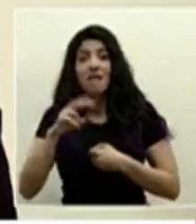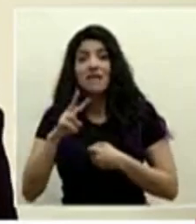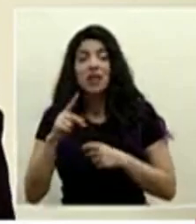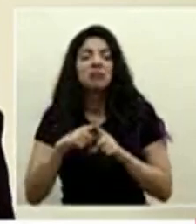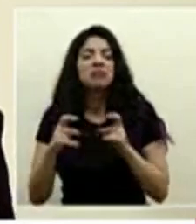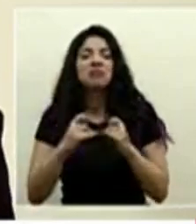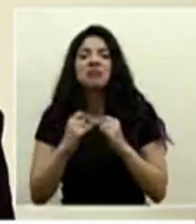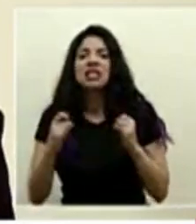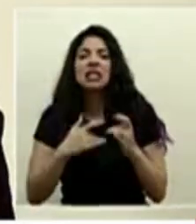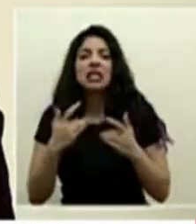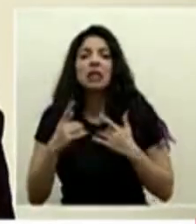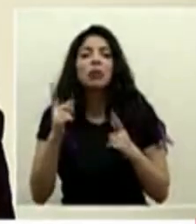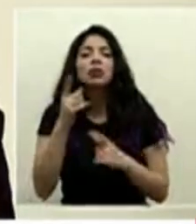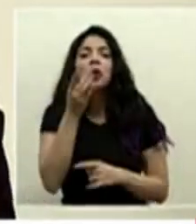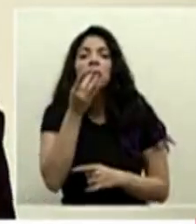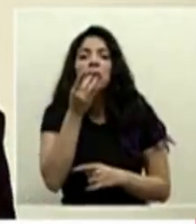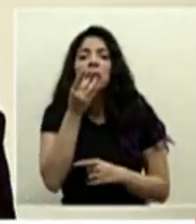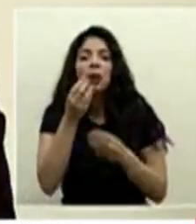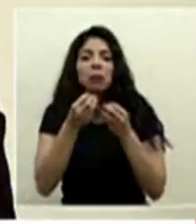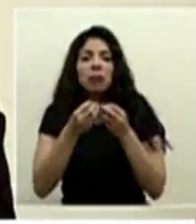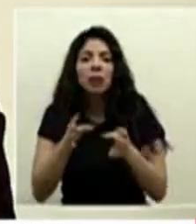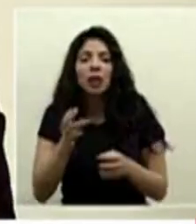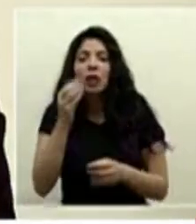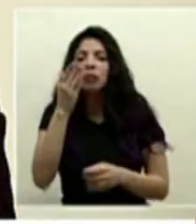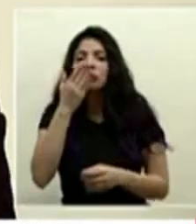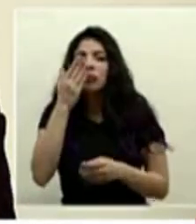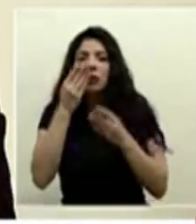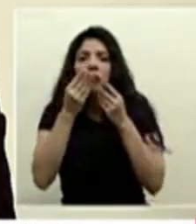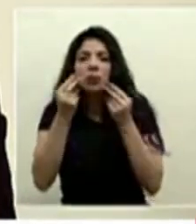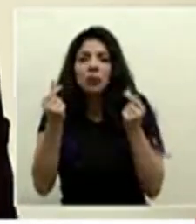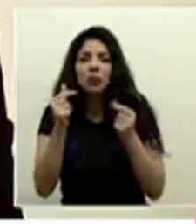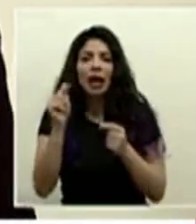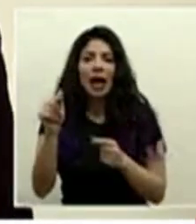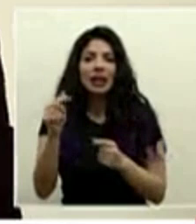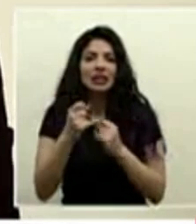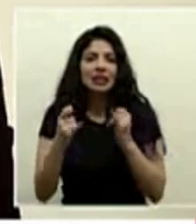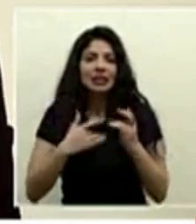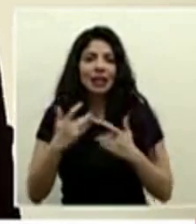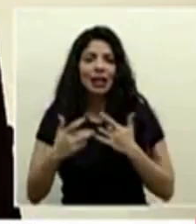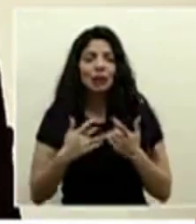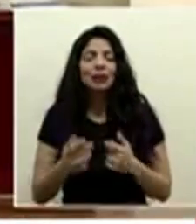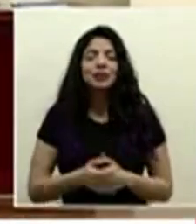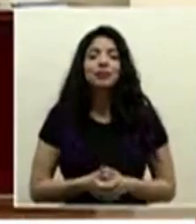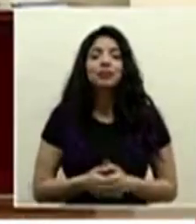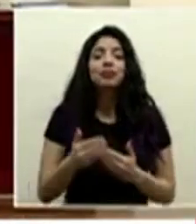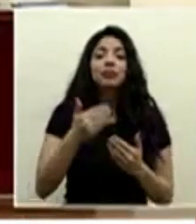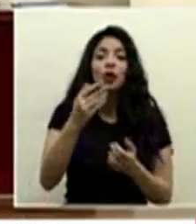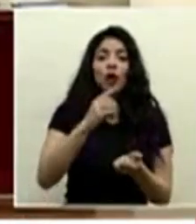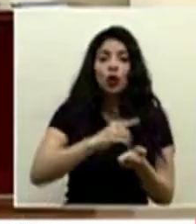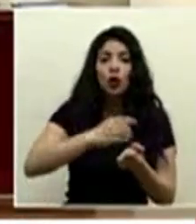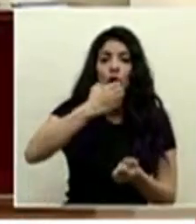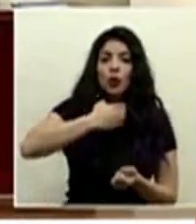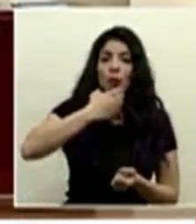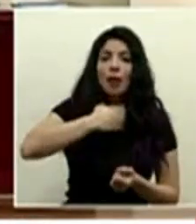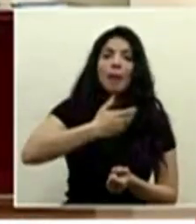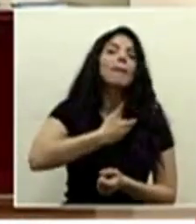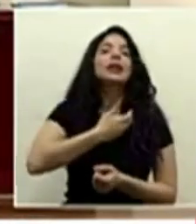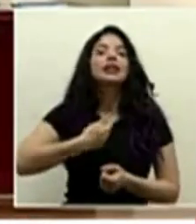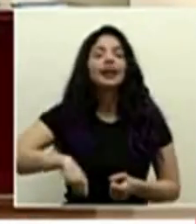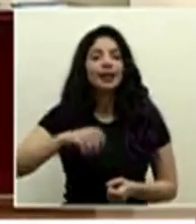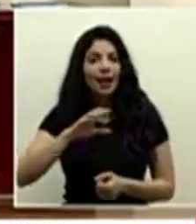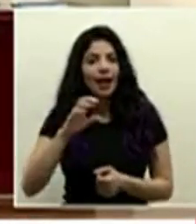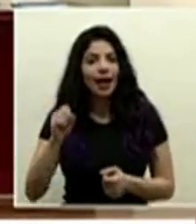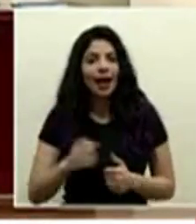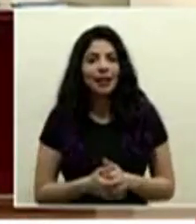que hacen es perder el gusto o el olfato en algún momento continuamos con el doctor Román Macaya presidente ejecutivo de la